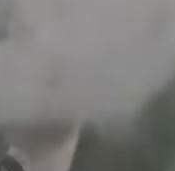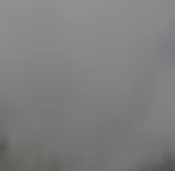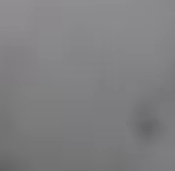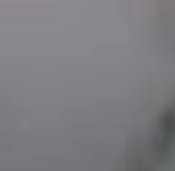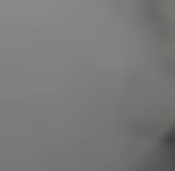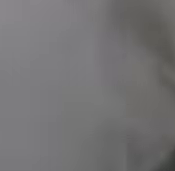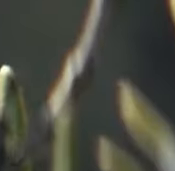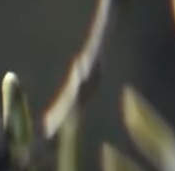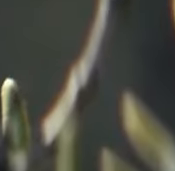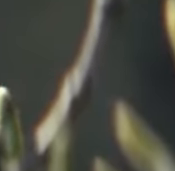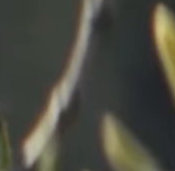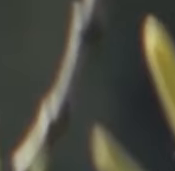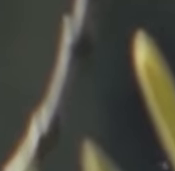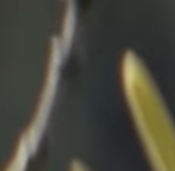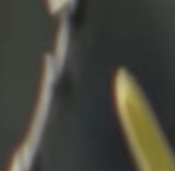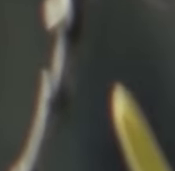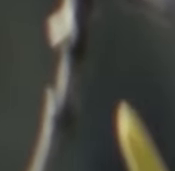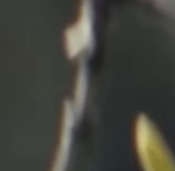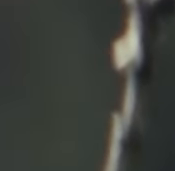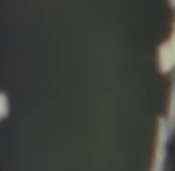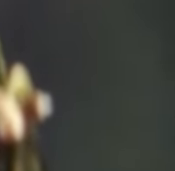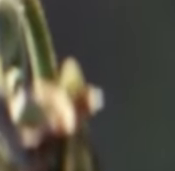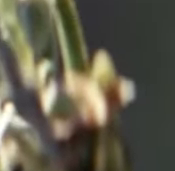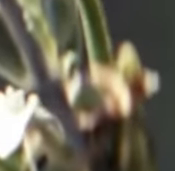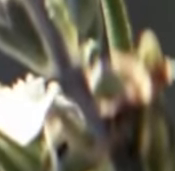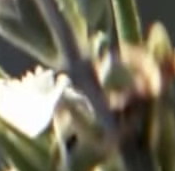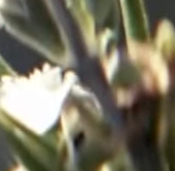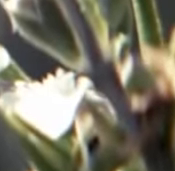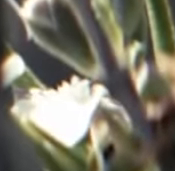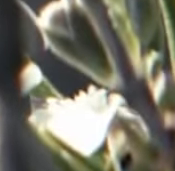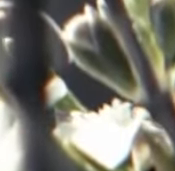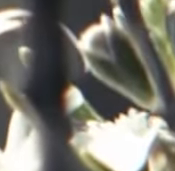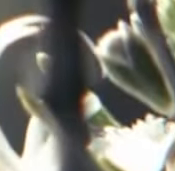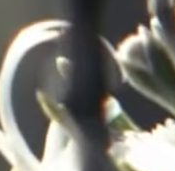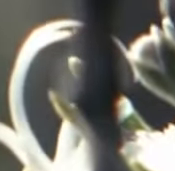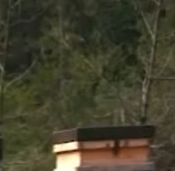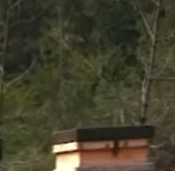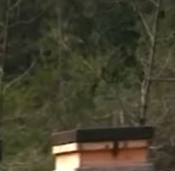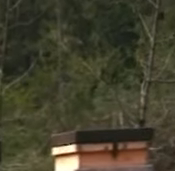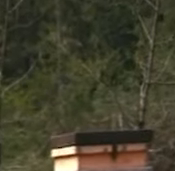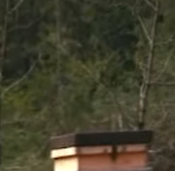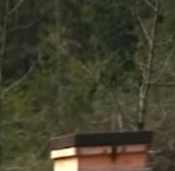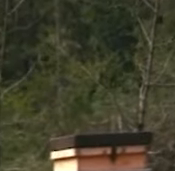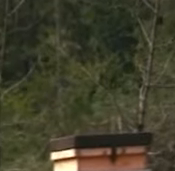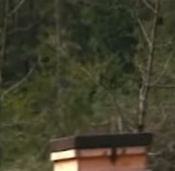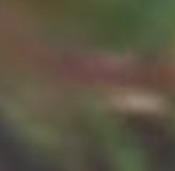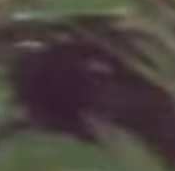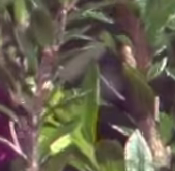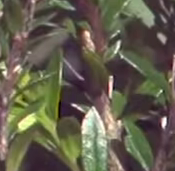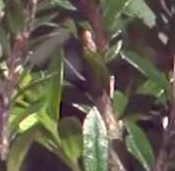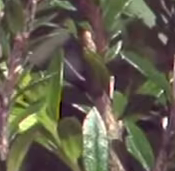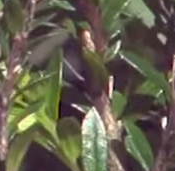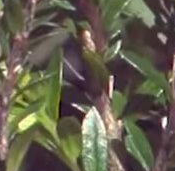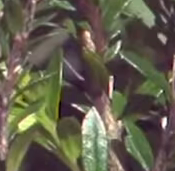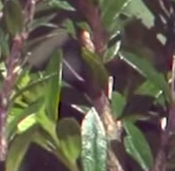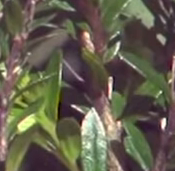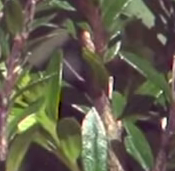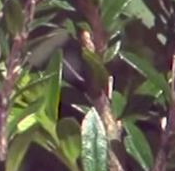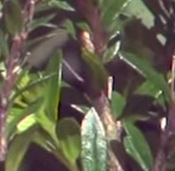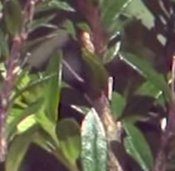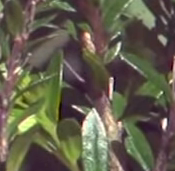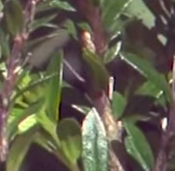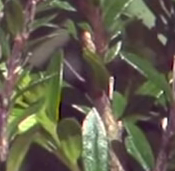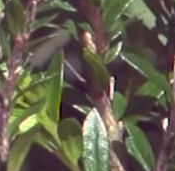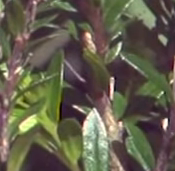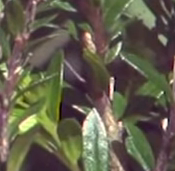países que va desde la cría de abejas reinas hasta la inseminación artificial. La ONU recomienda